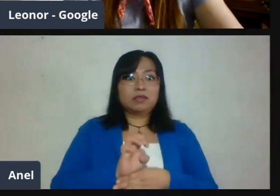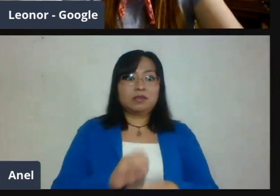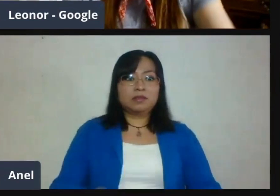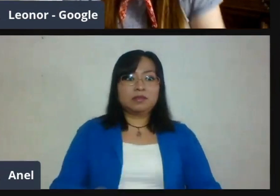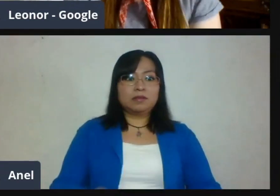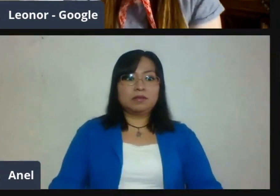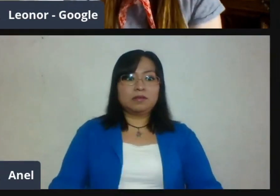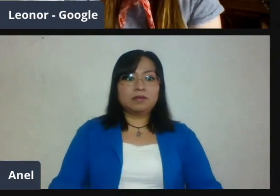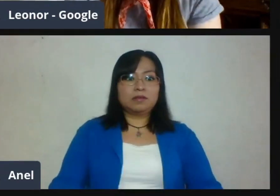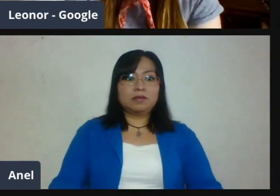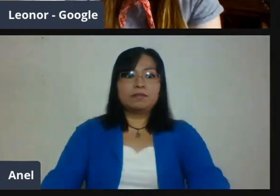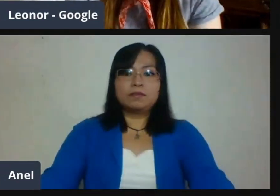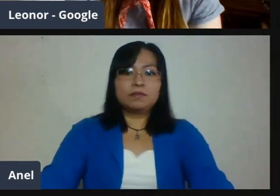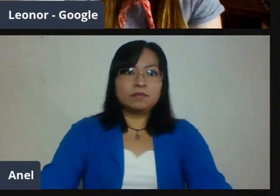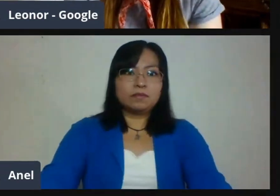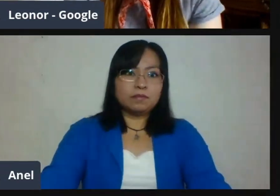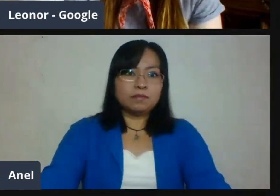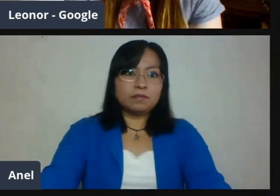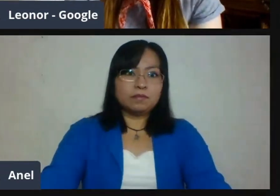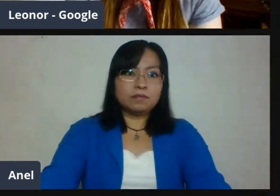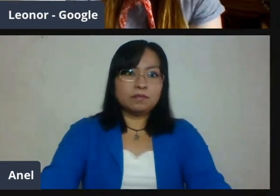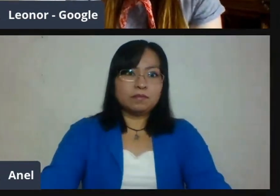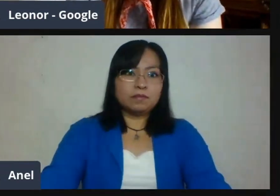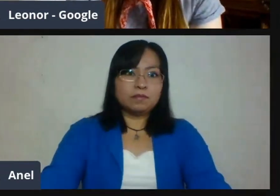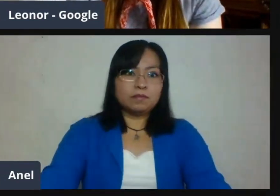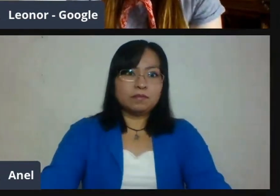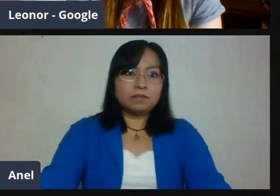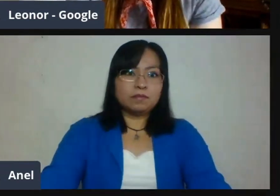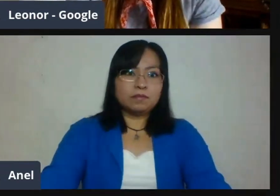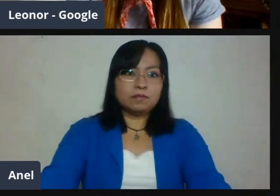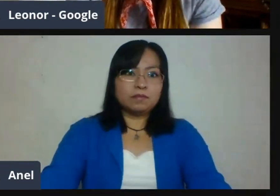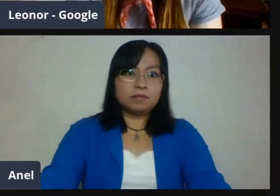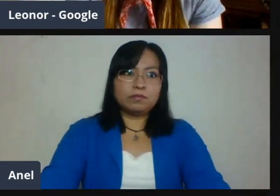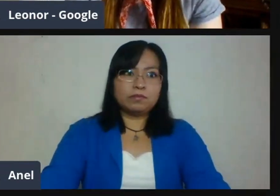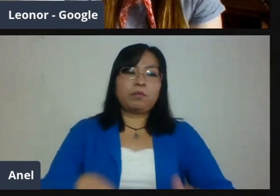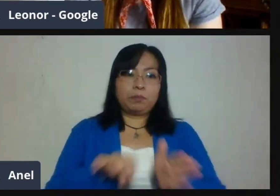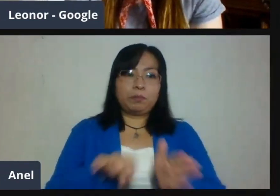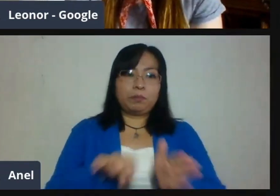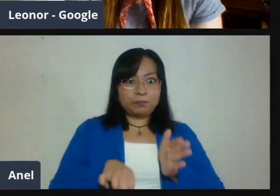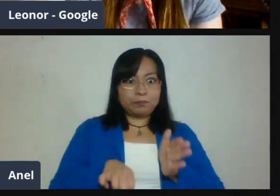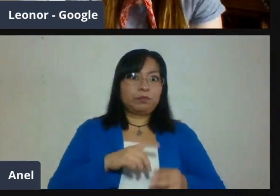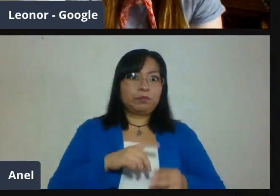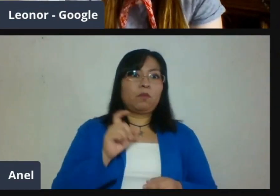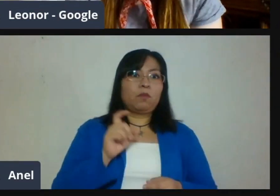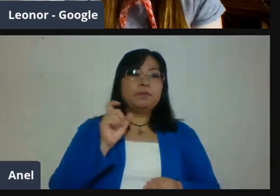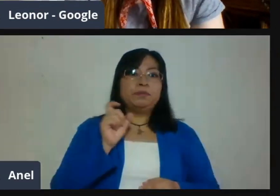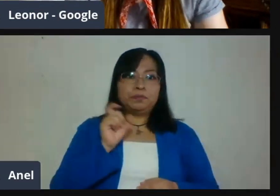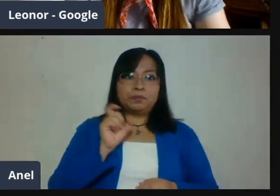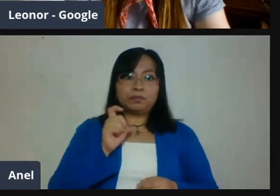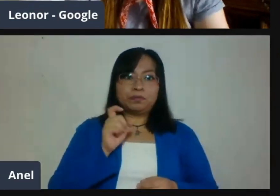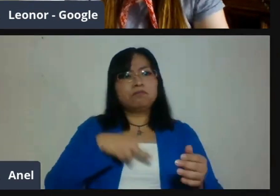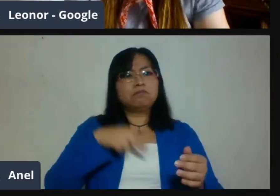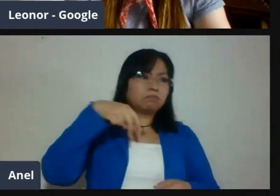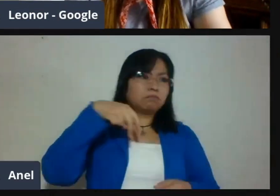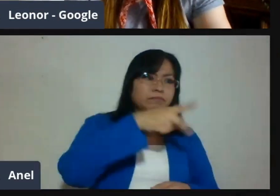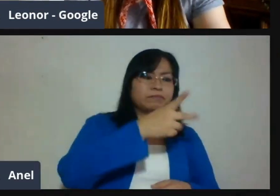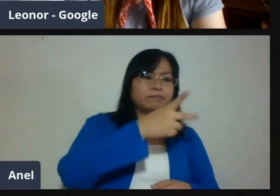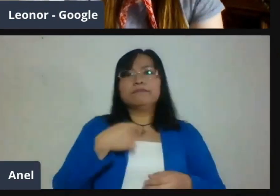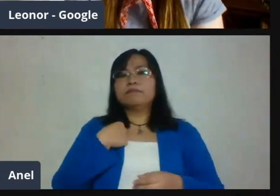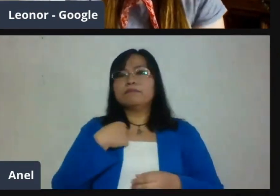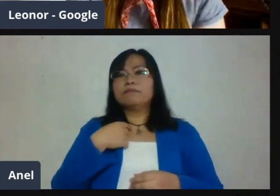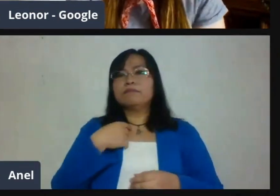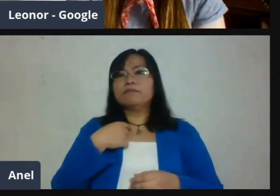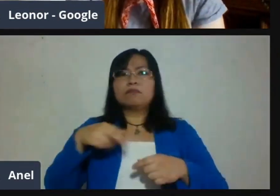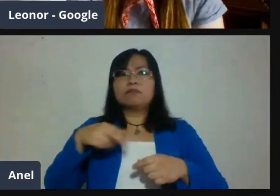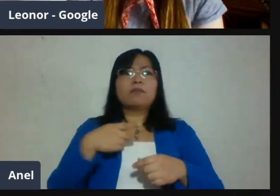en particular ante un evento determinado a nivel sociedad. Y poco vemos eso a nivel